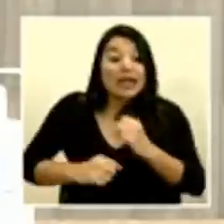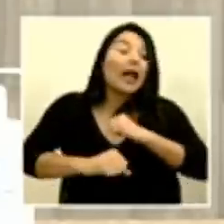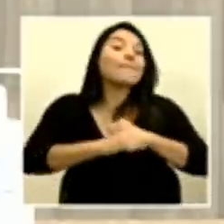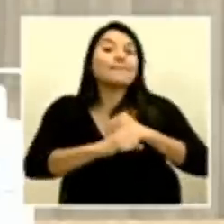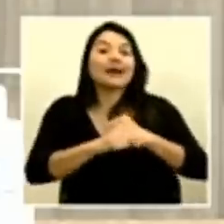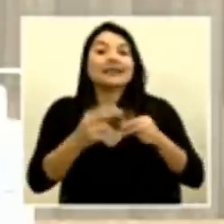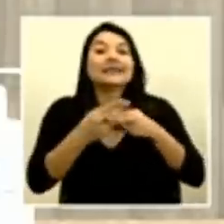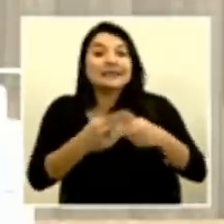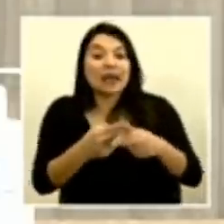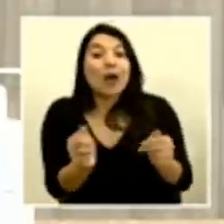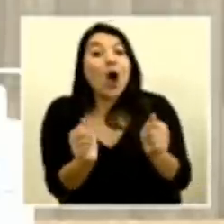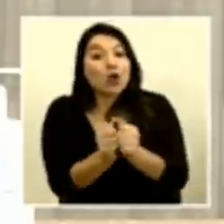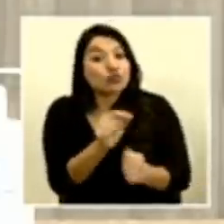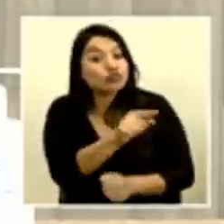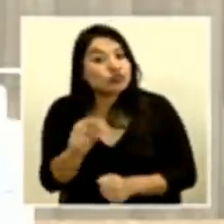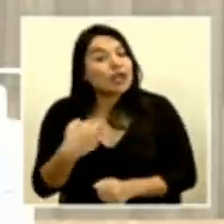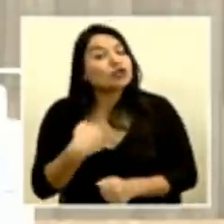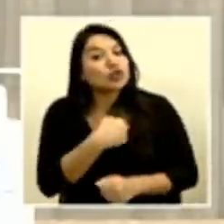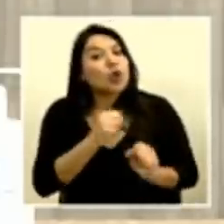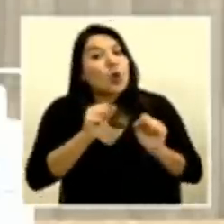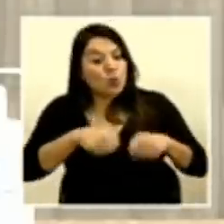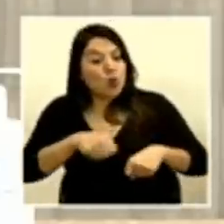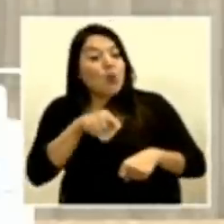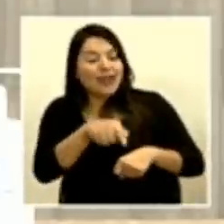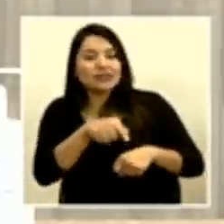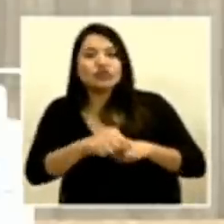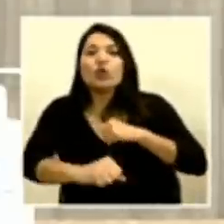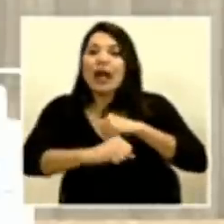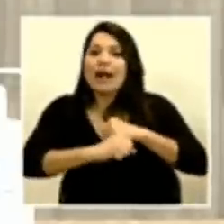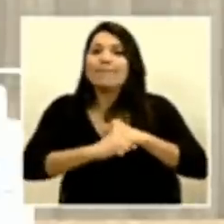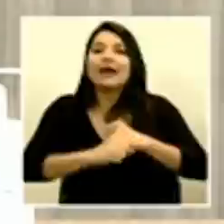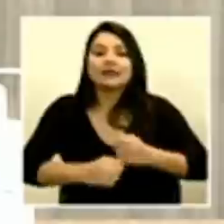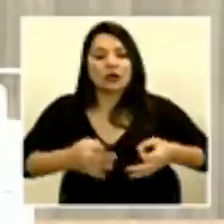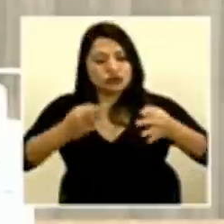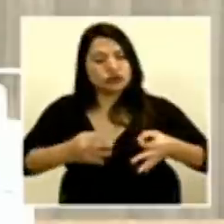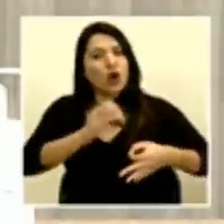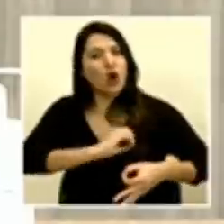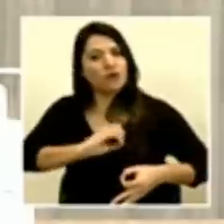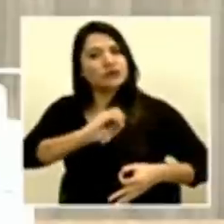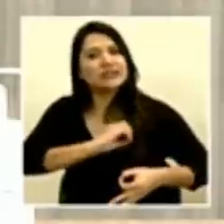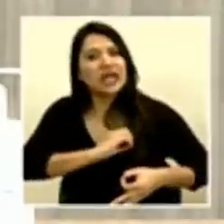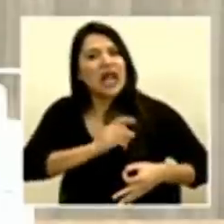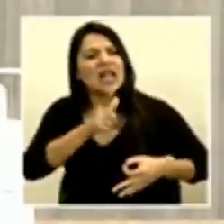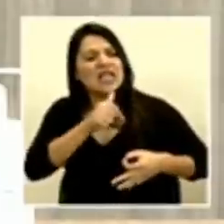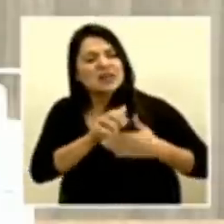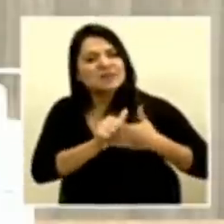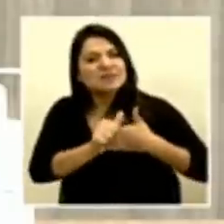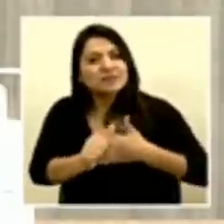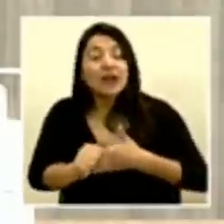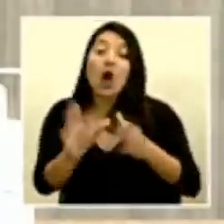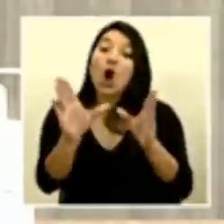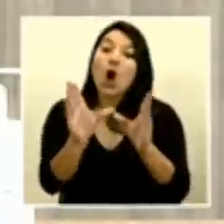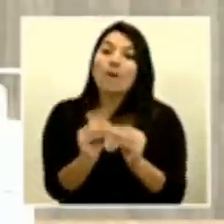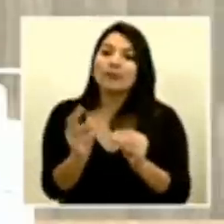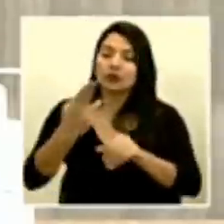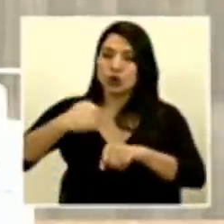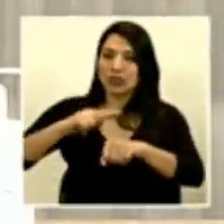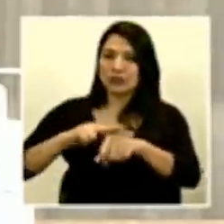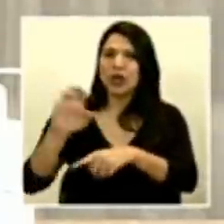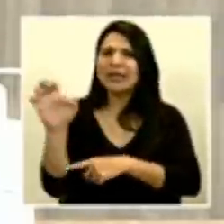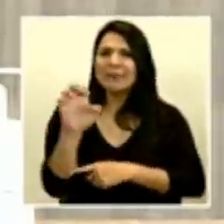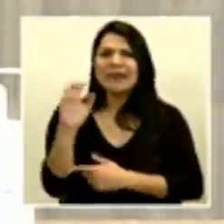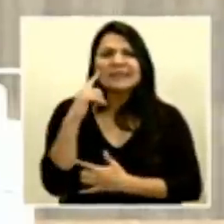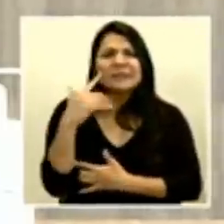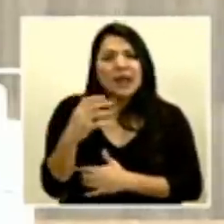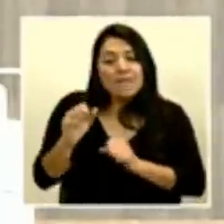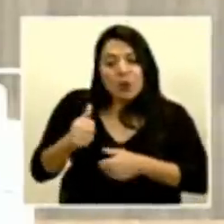oficial para recibir donaciones. Está manejado por la Comisión Nacional de Emergencias para ayudar a esas familias, a esas personas que están necesitando ese apoyo